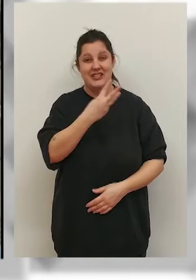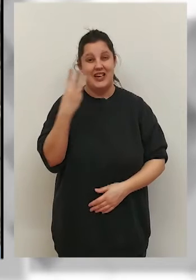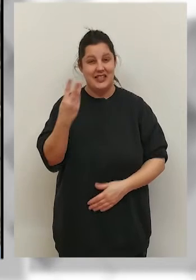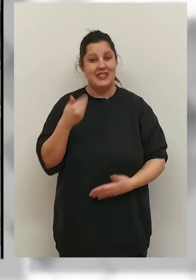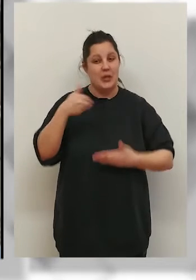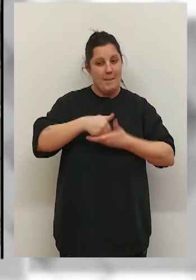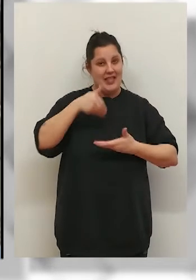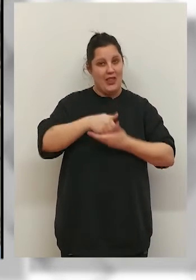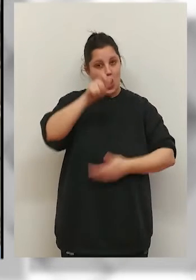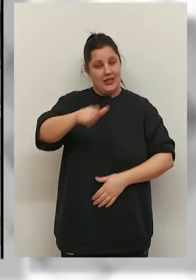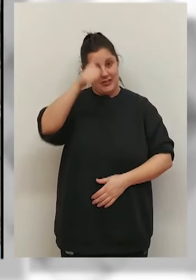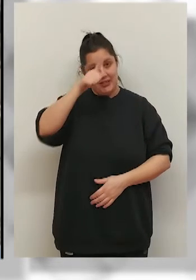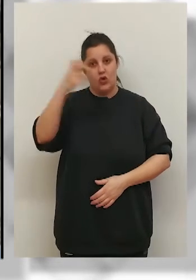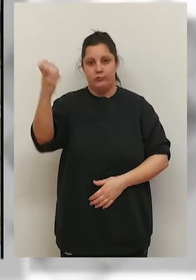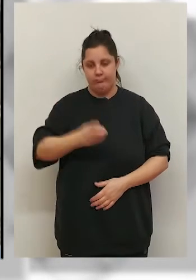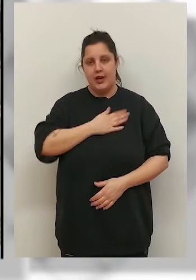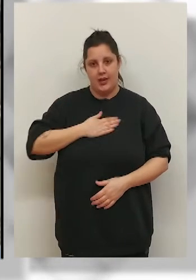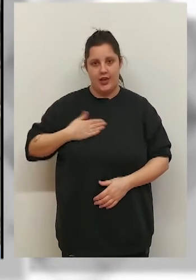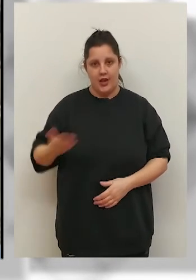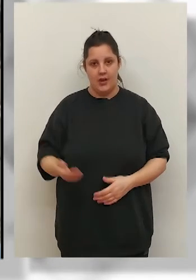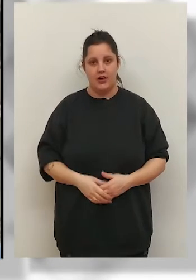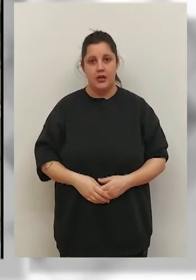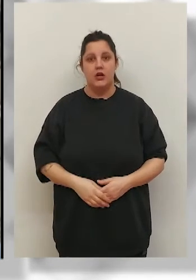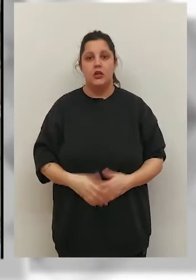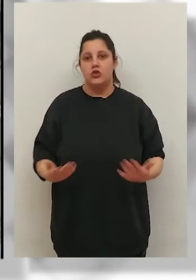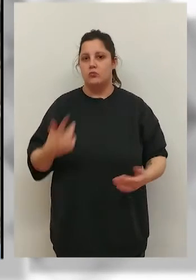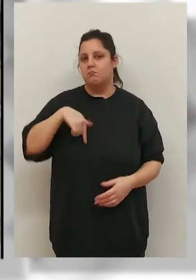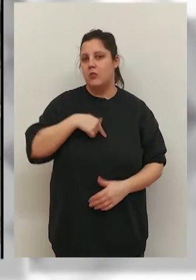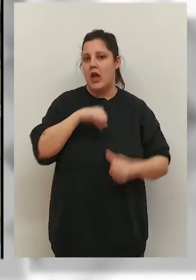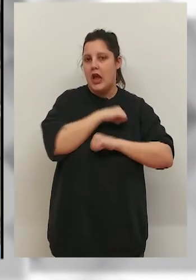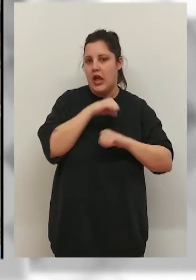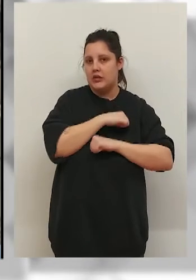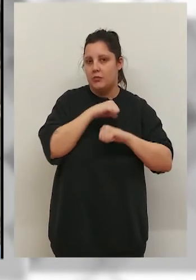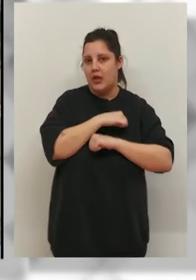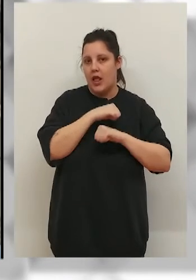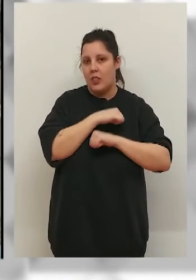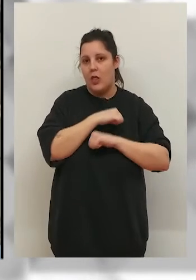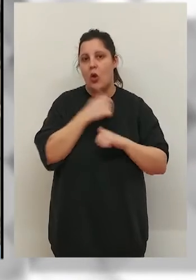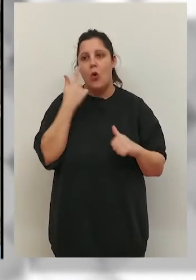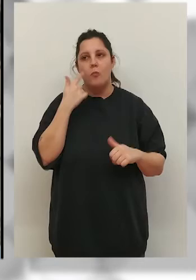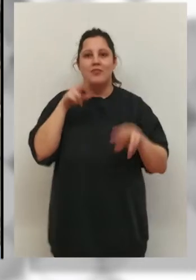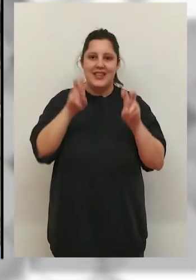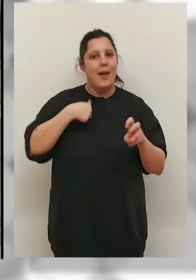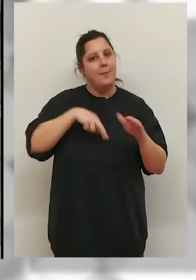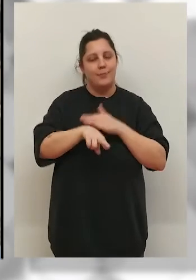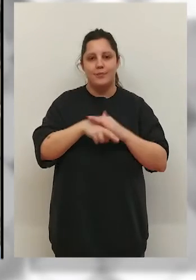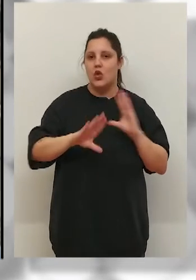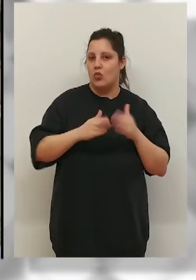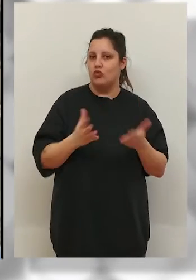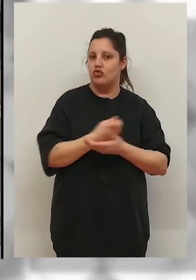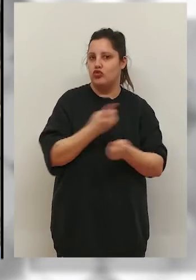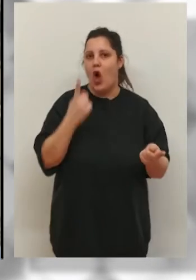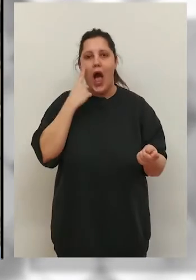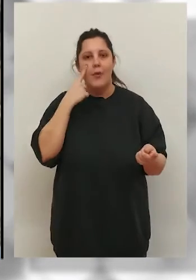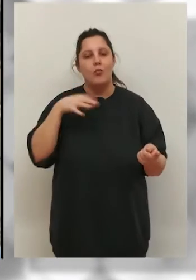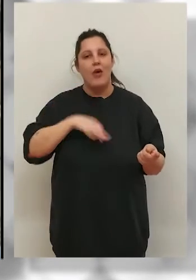hay 33 peticiones de chicos que quieren venir y bueno, pues estamos gestionando aquí en España, yo estoy gestionando todo el tema